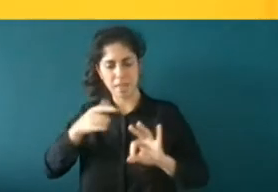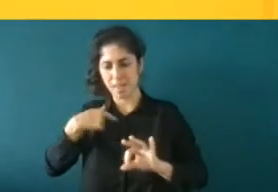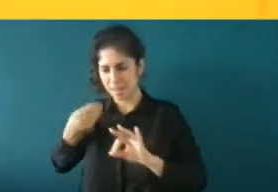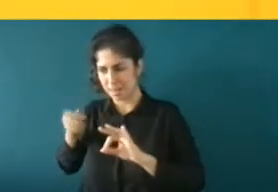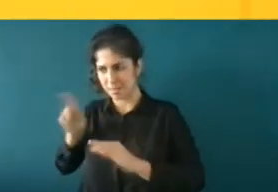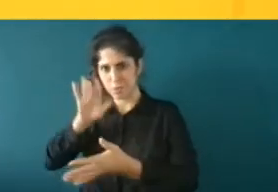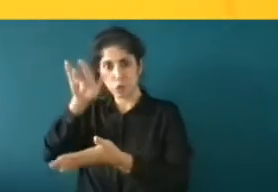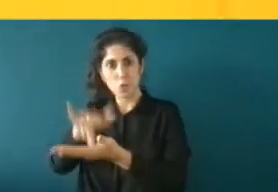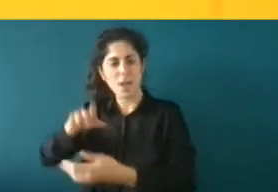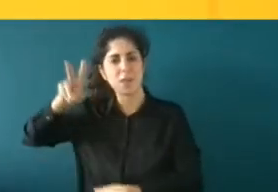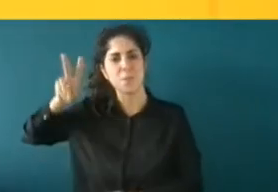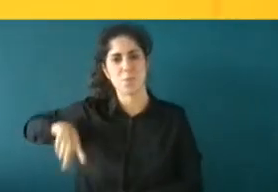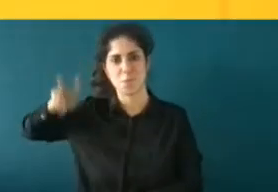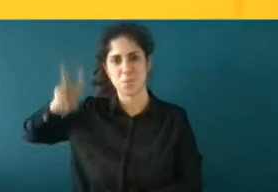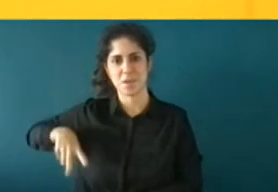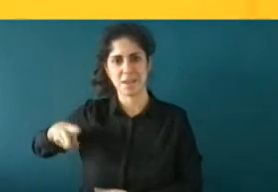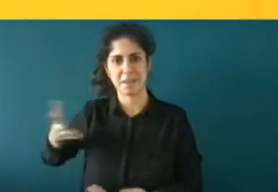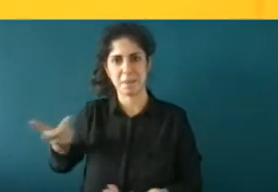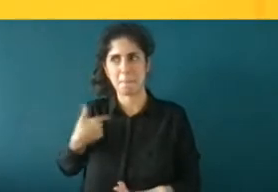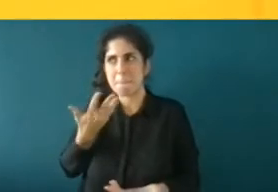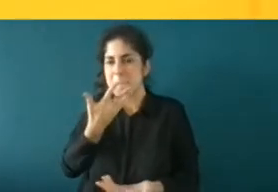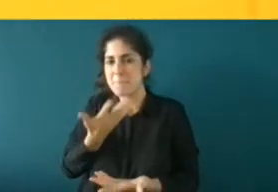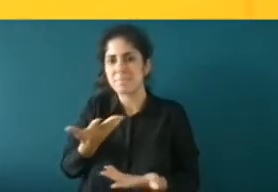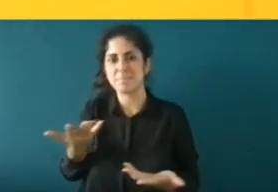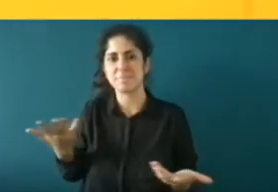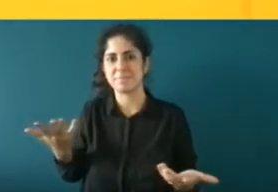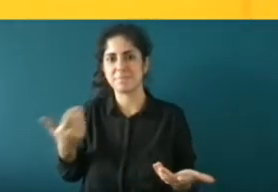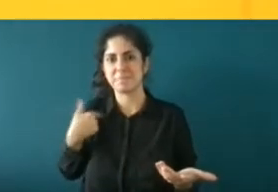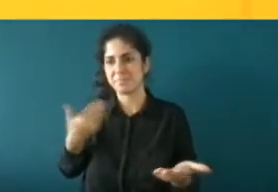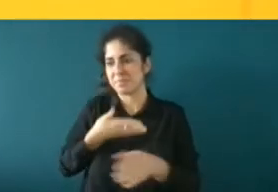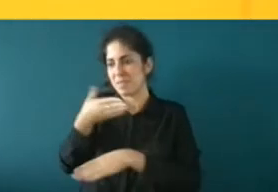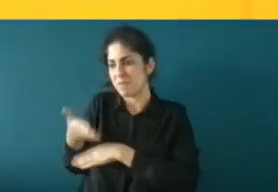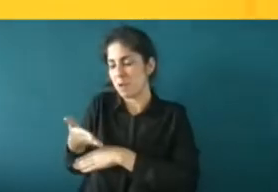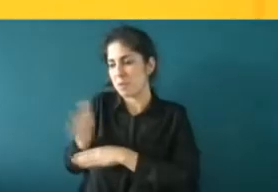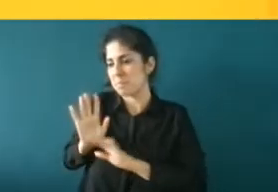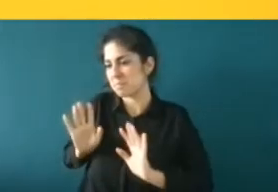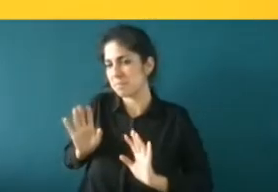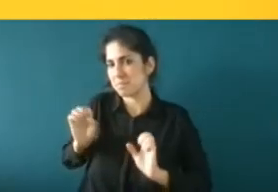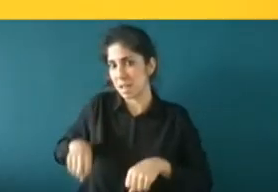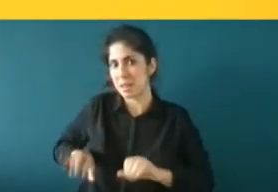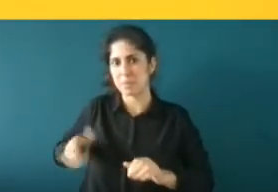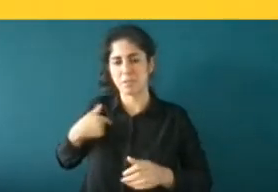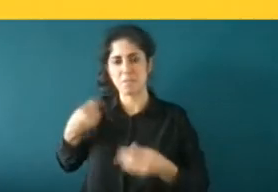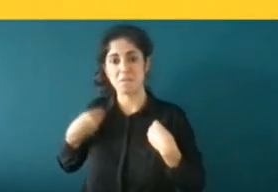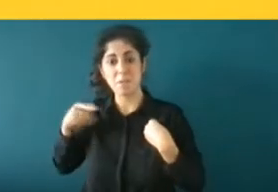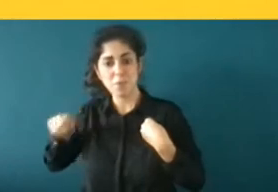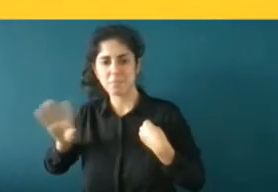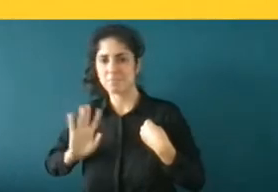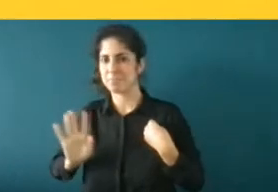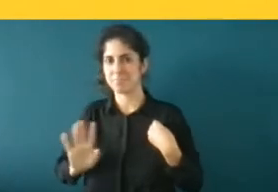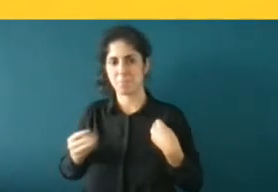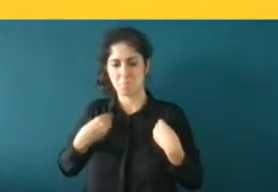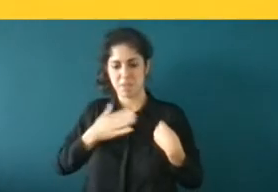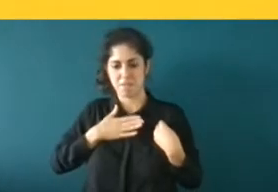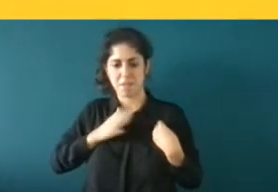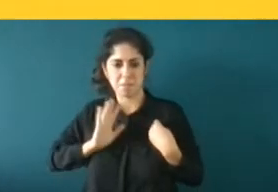si no conozco o sea decir voy a Marruecos vale pero no vivo no estoy ahí no tengo vida no tengo mi familia